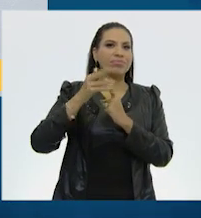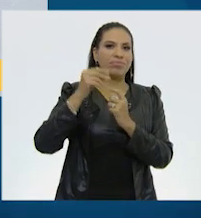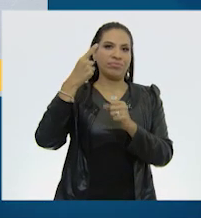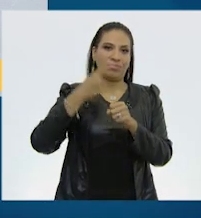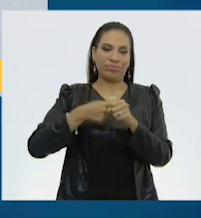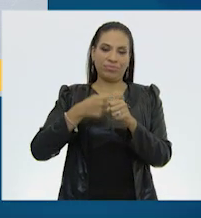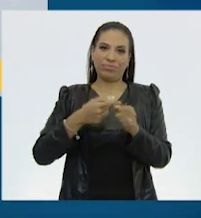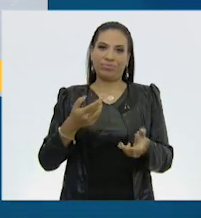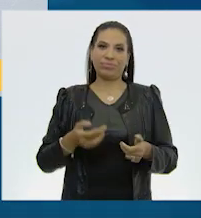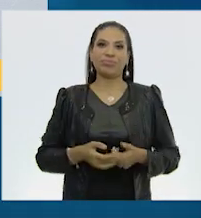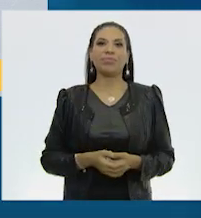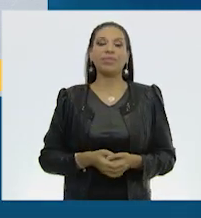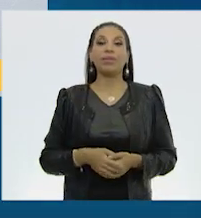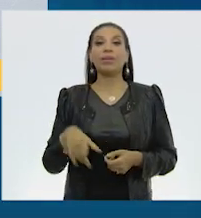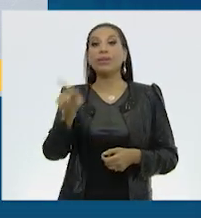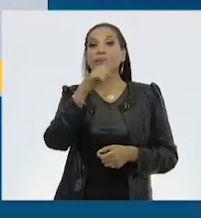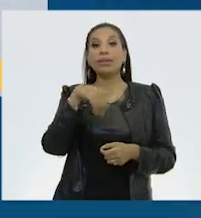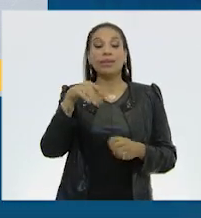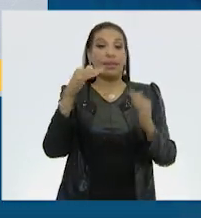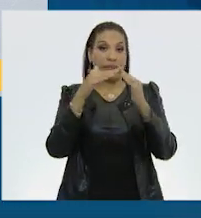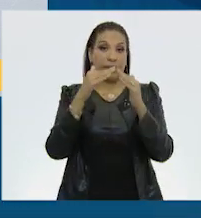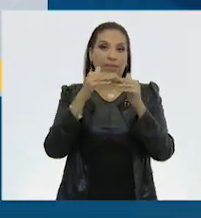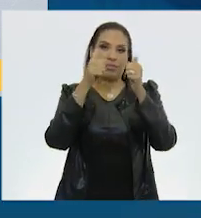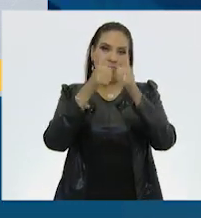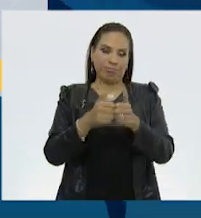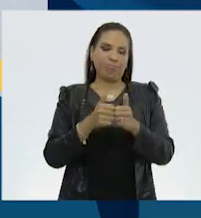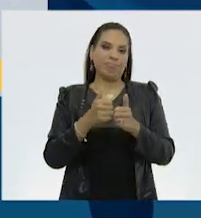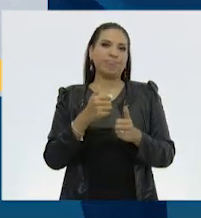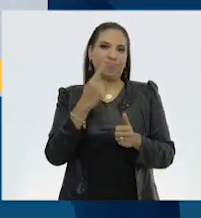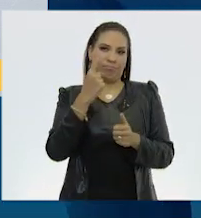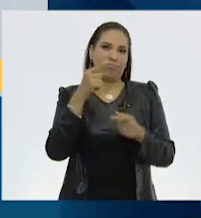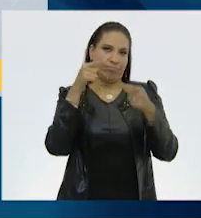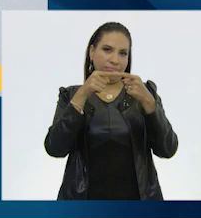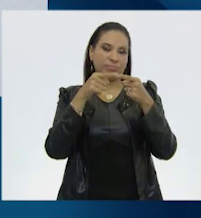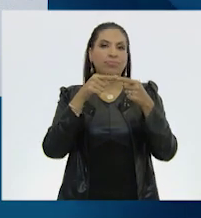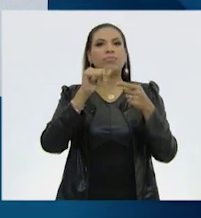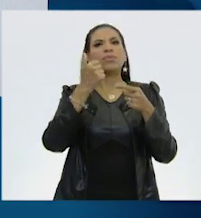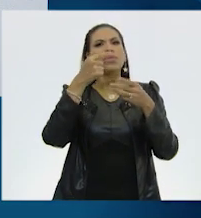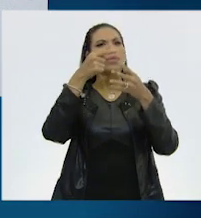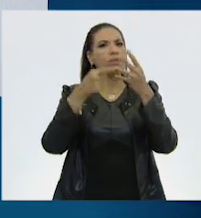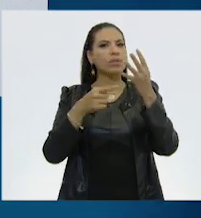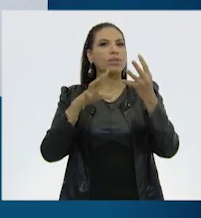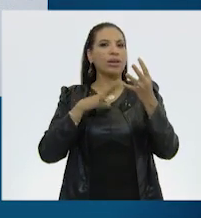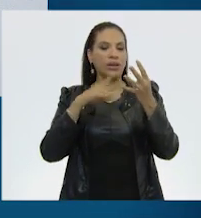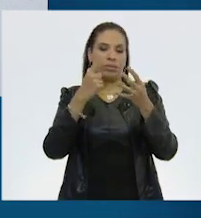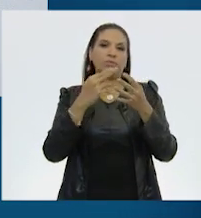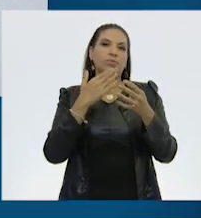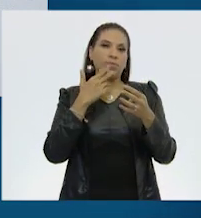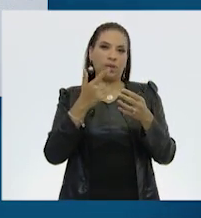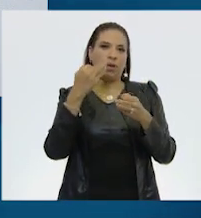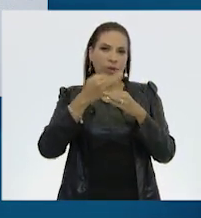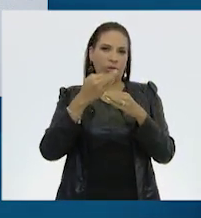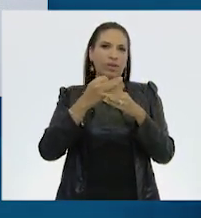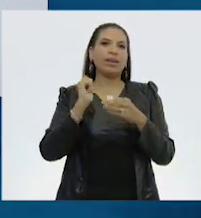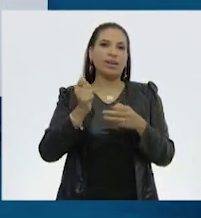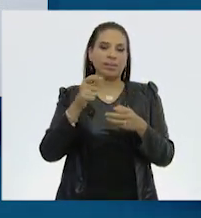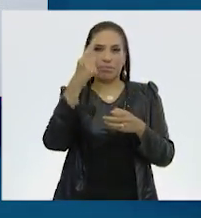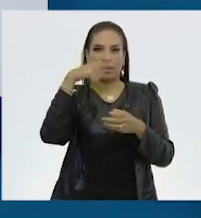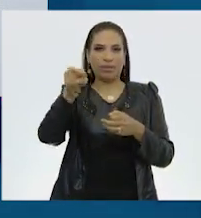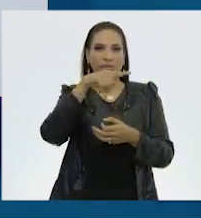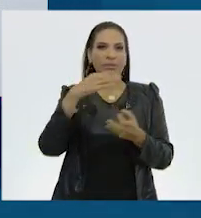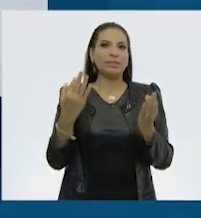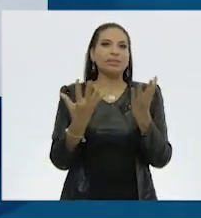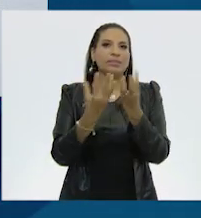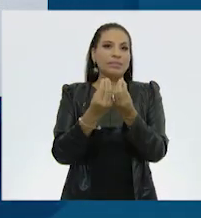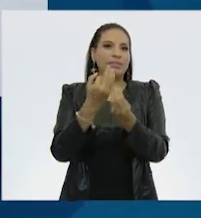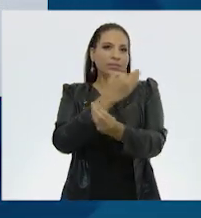contagiarnos. Estar en casa es una de ellas, pero además también es un muy buen momento para estar